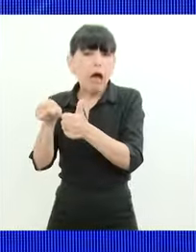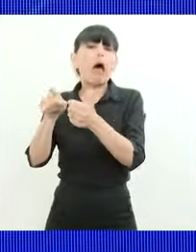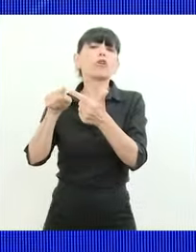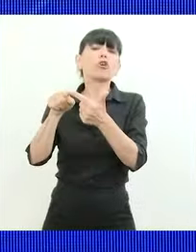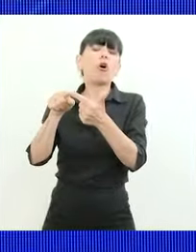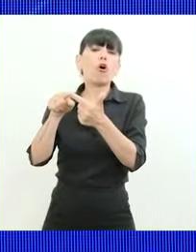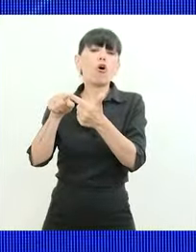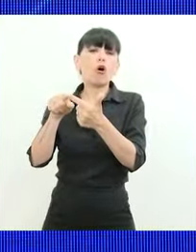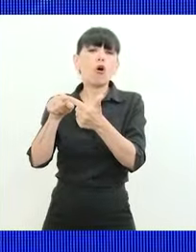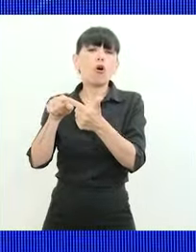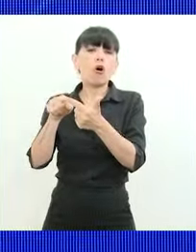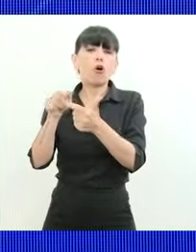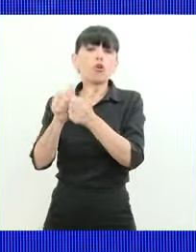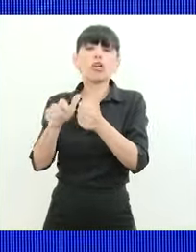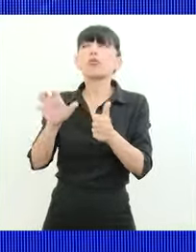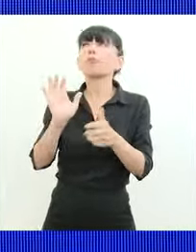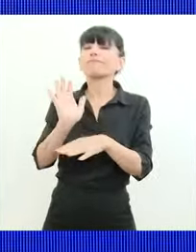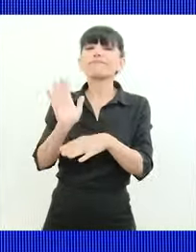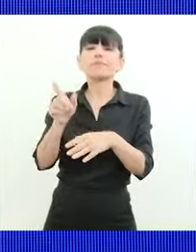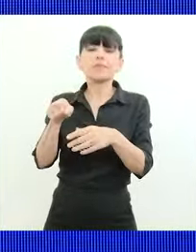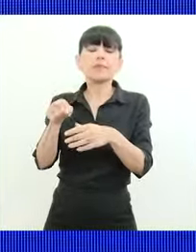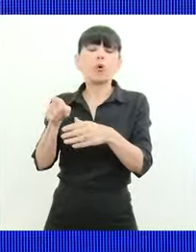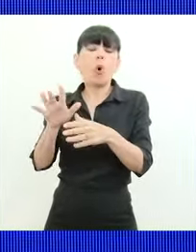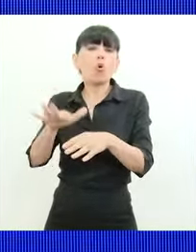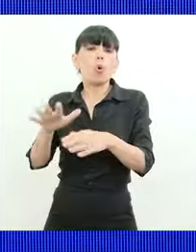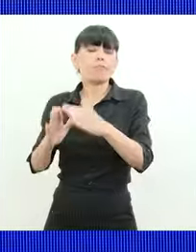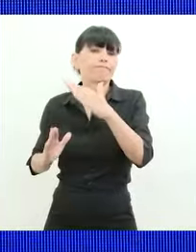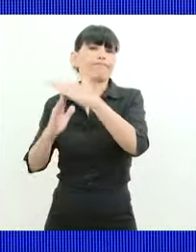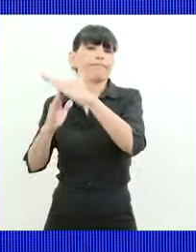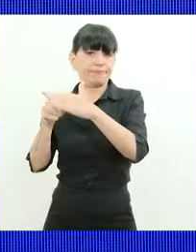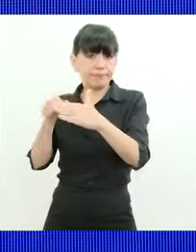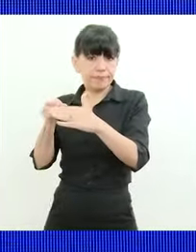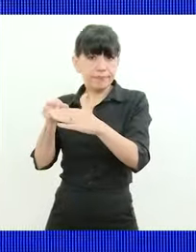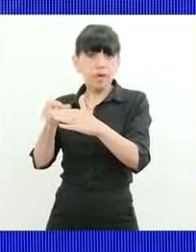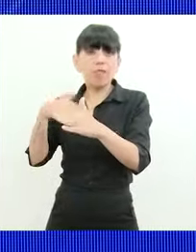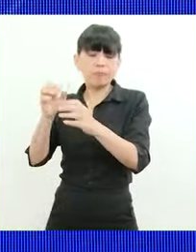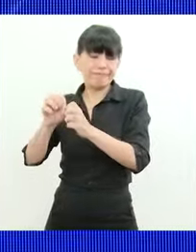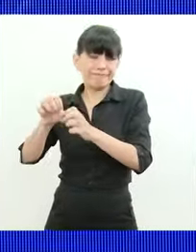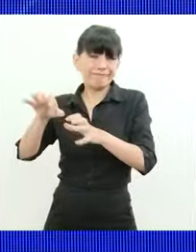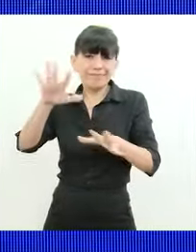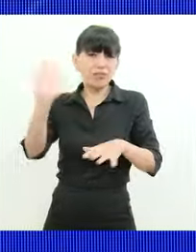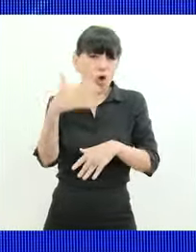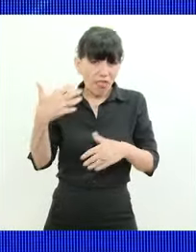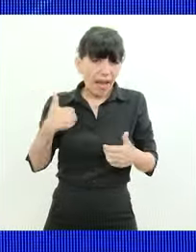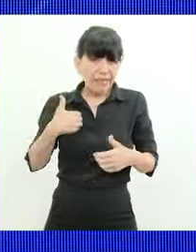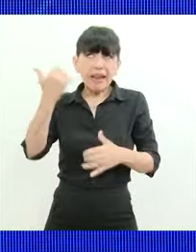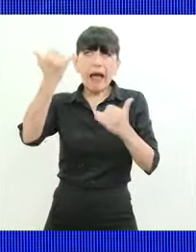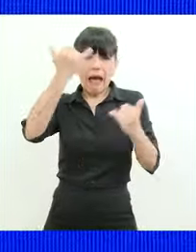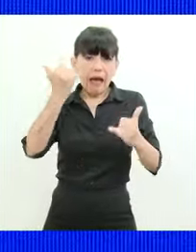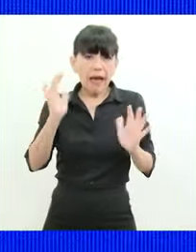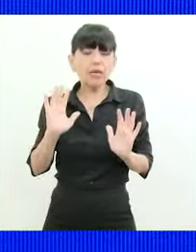digamos o como cabecera de playa para toda la Argentina de hecho nosotros